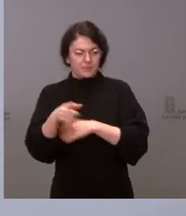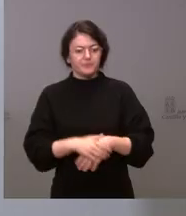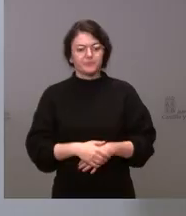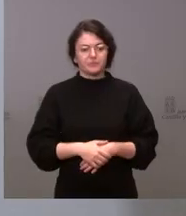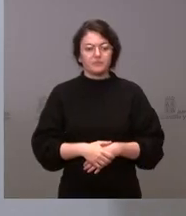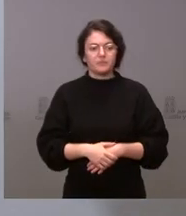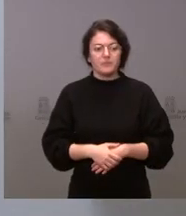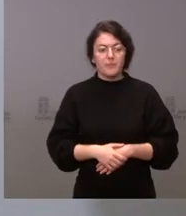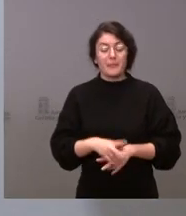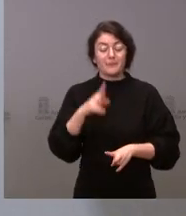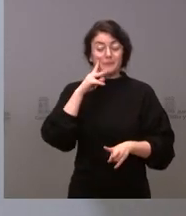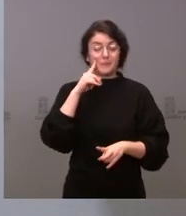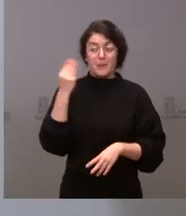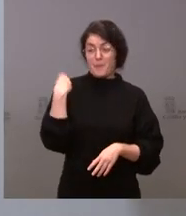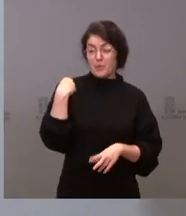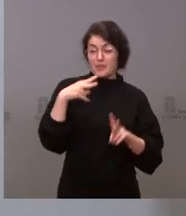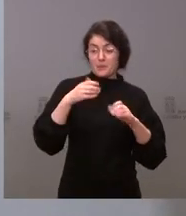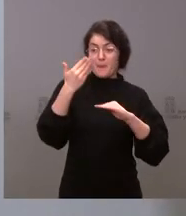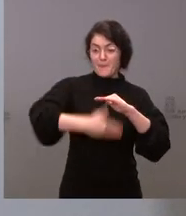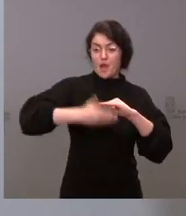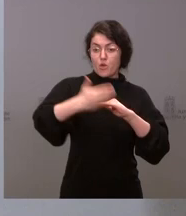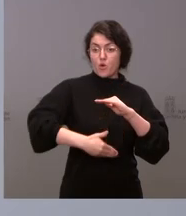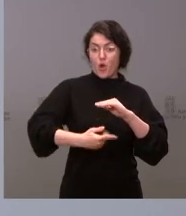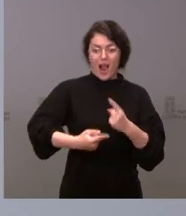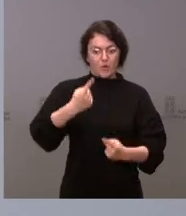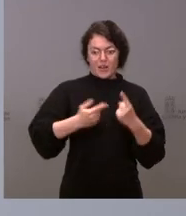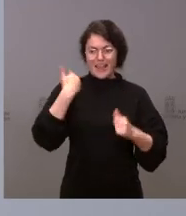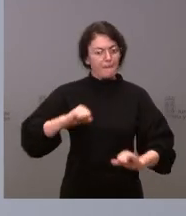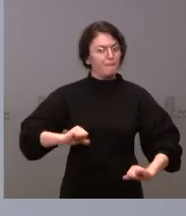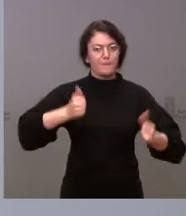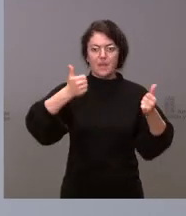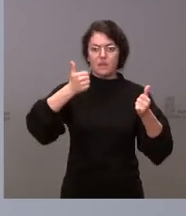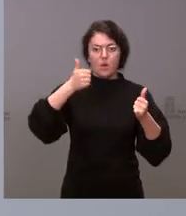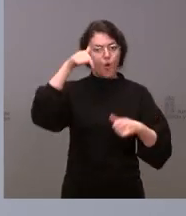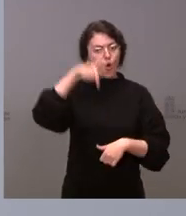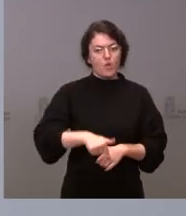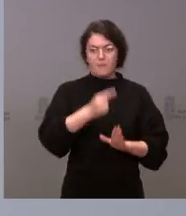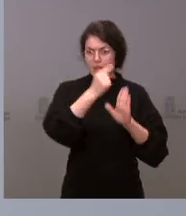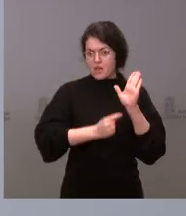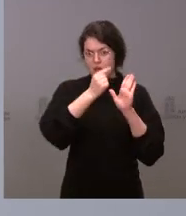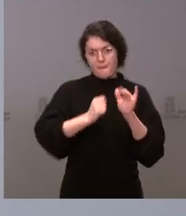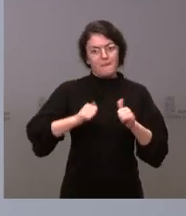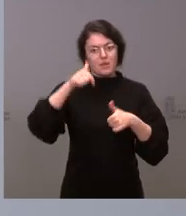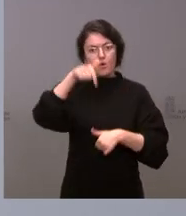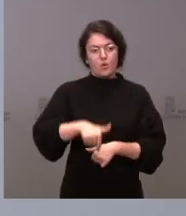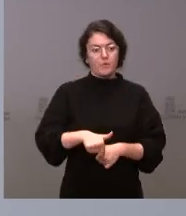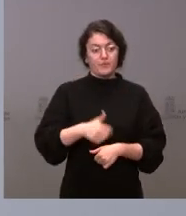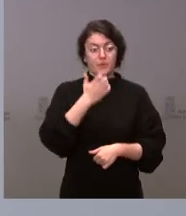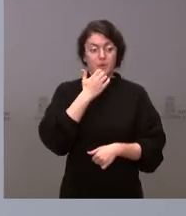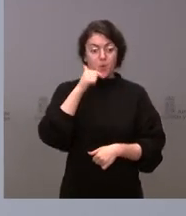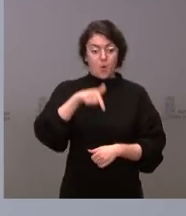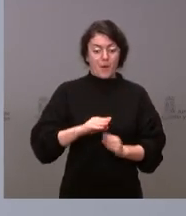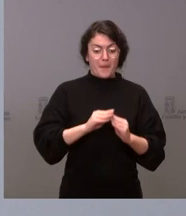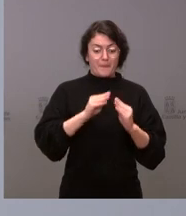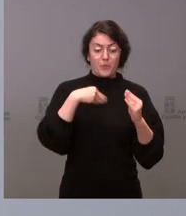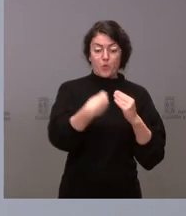Como preguntaba por los plazos, algunas de las medidas tienen ya carácter inmediato desde hoy. Por ejemplo, junto con este documento de iniciativas de respuesta,